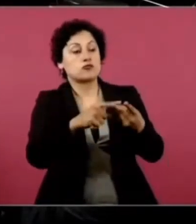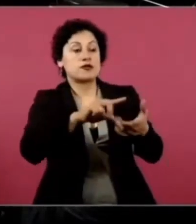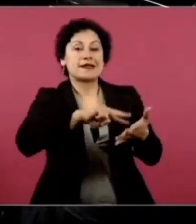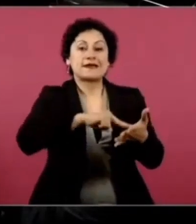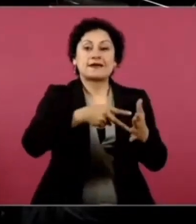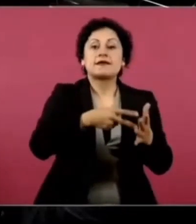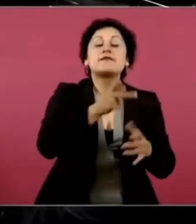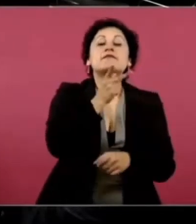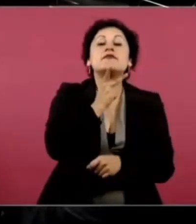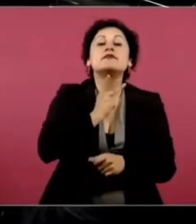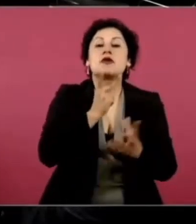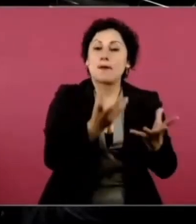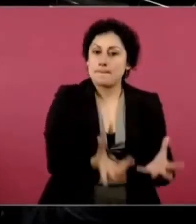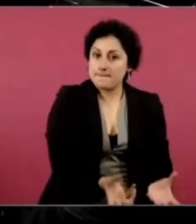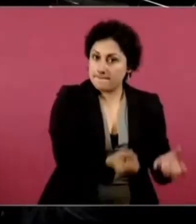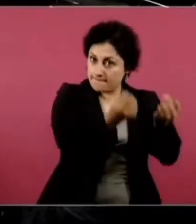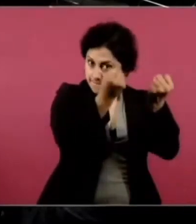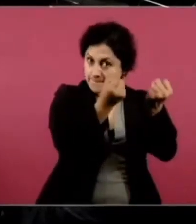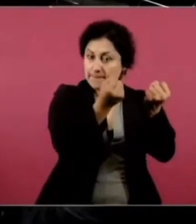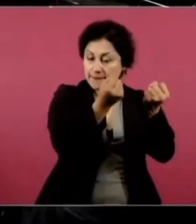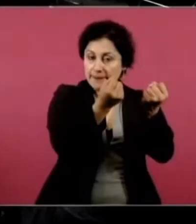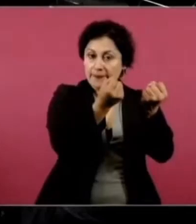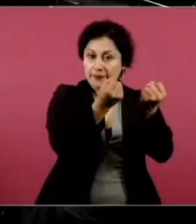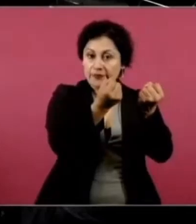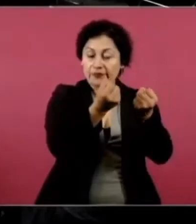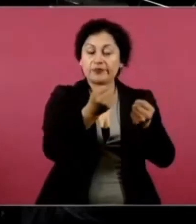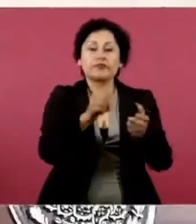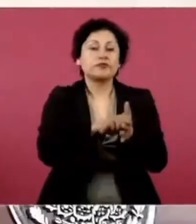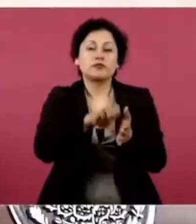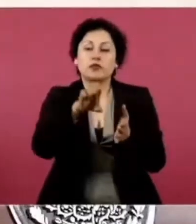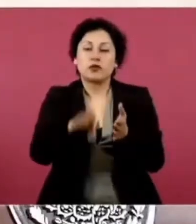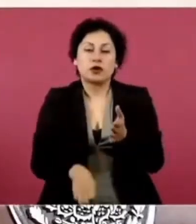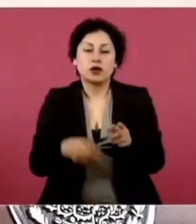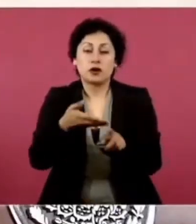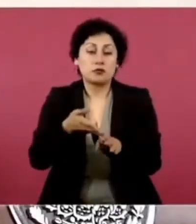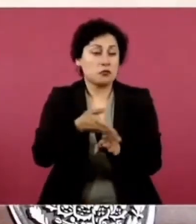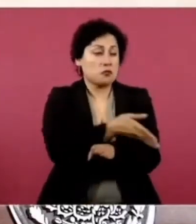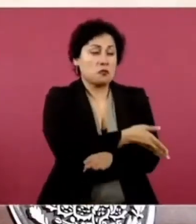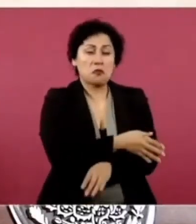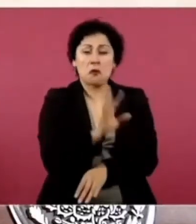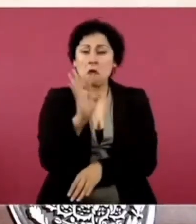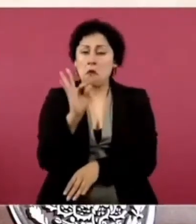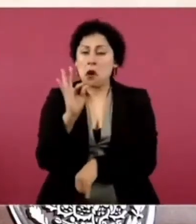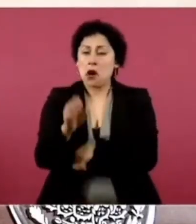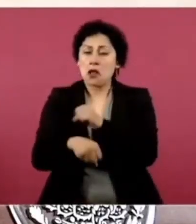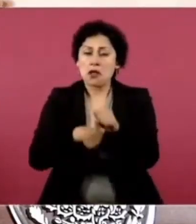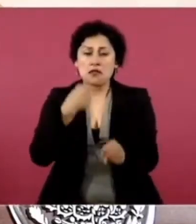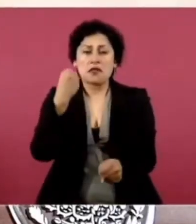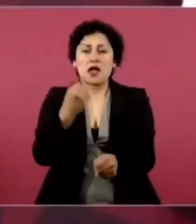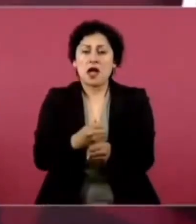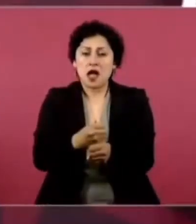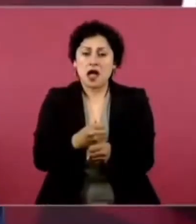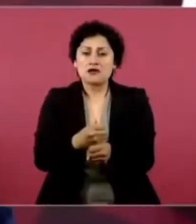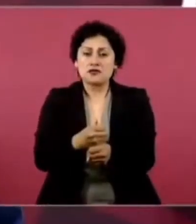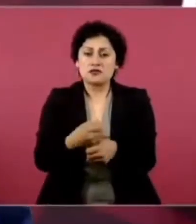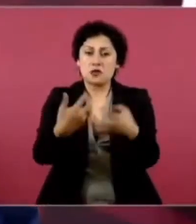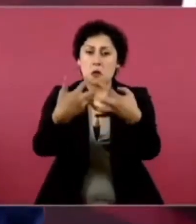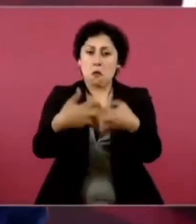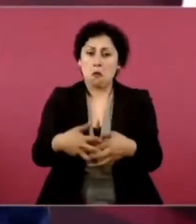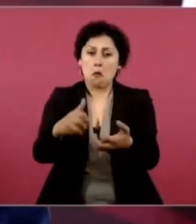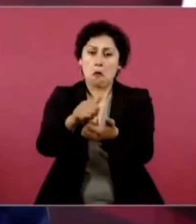y llevaban más de 40 años sin construir una refinería.